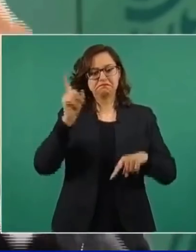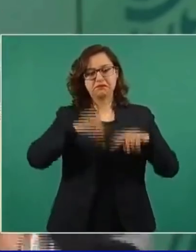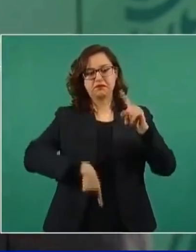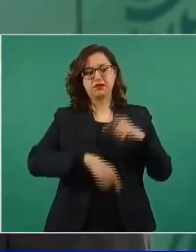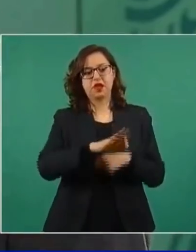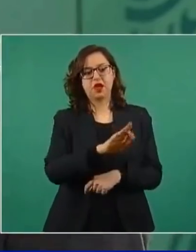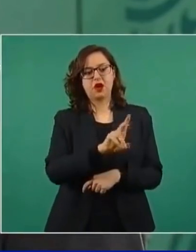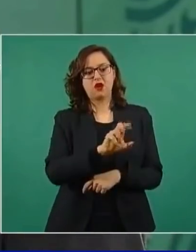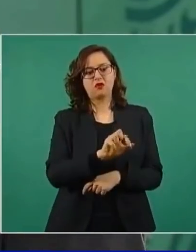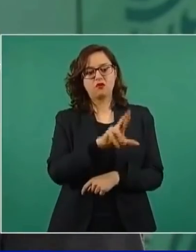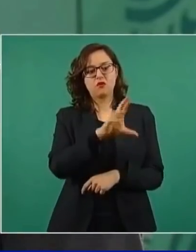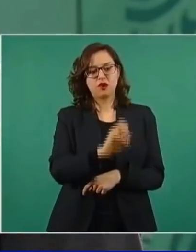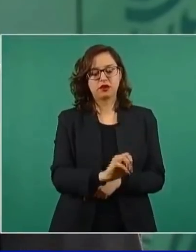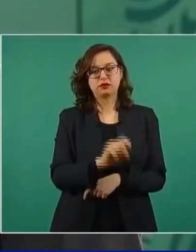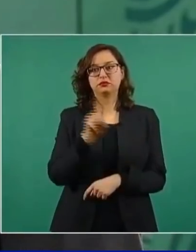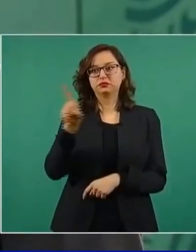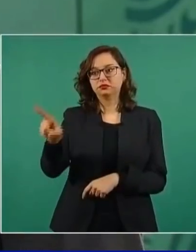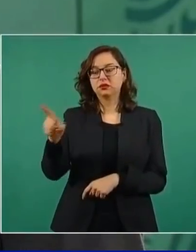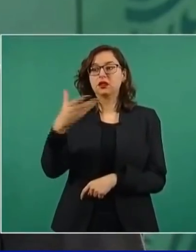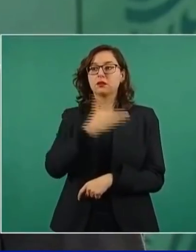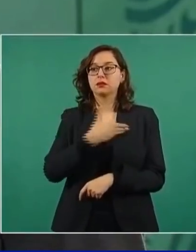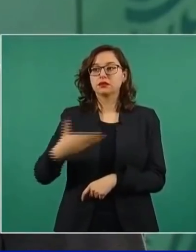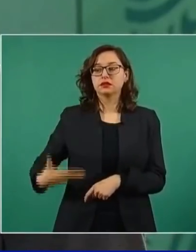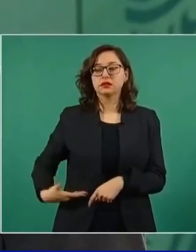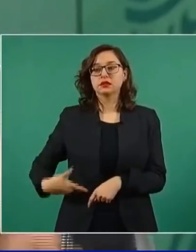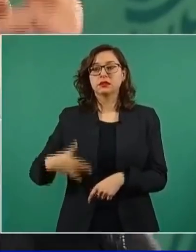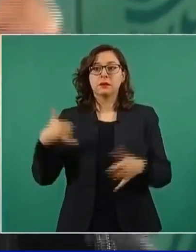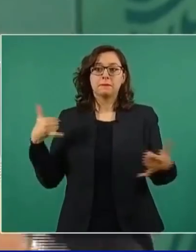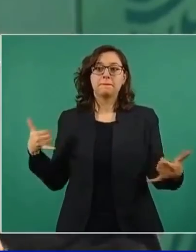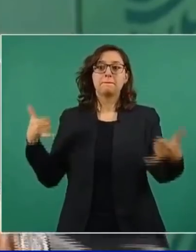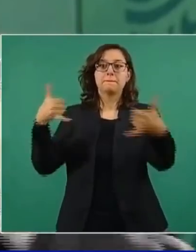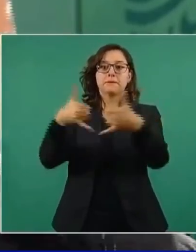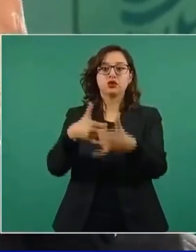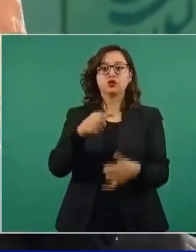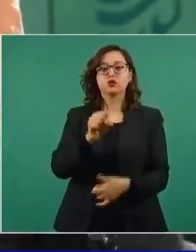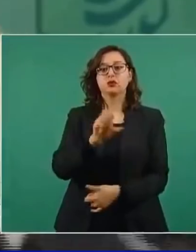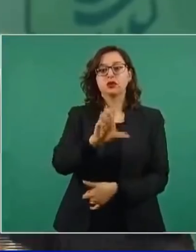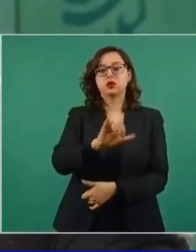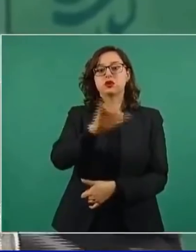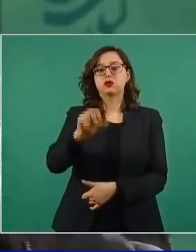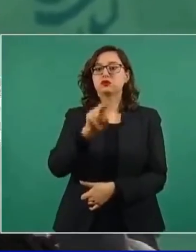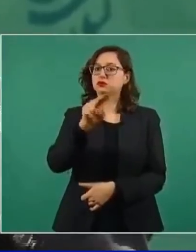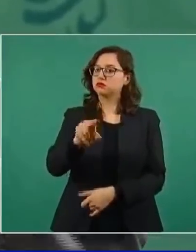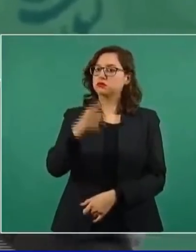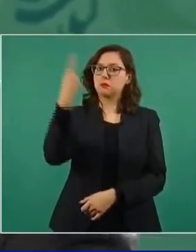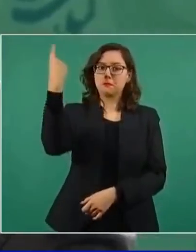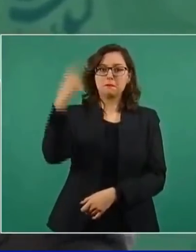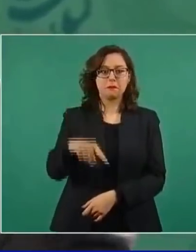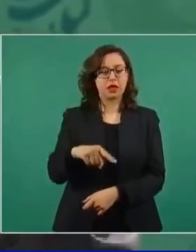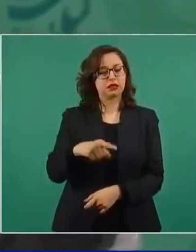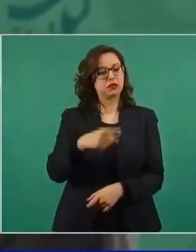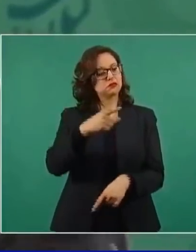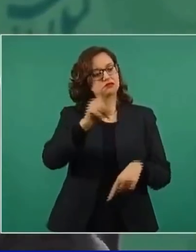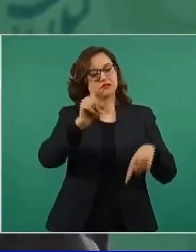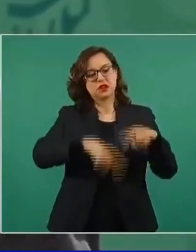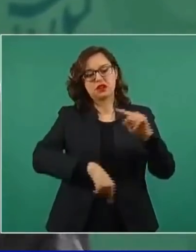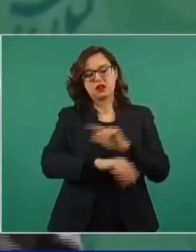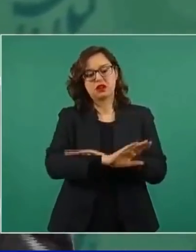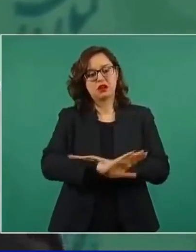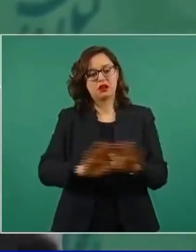instrucciones para que inicie el juicio de desafuero